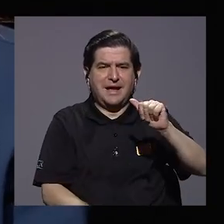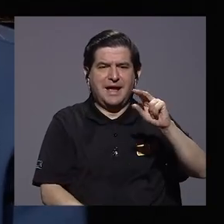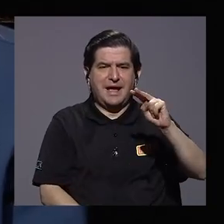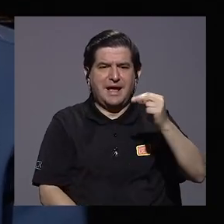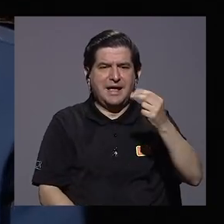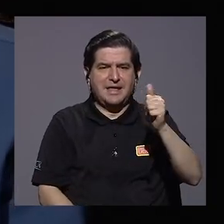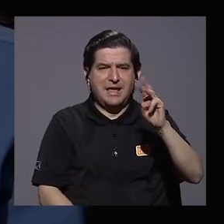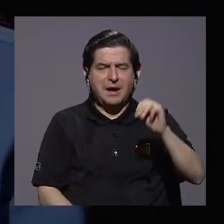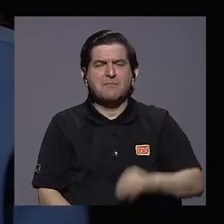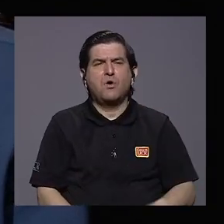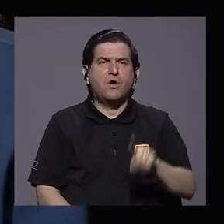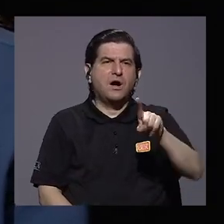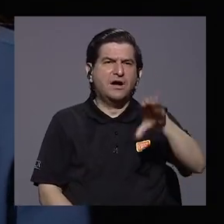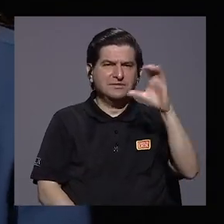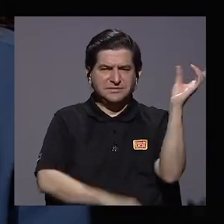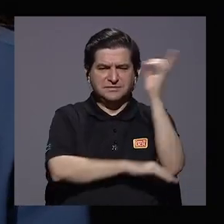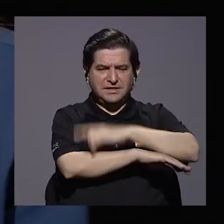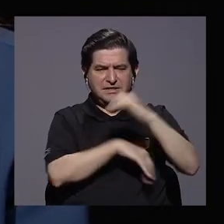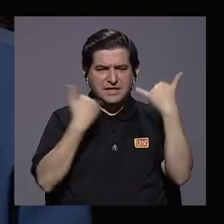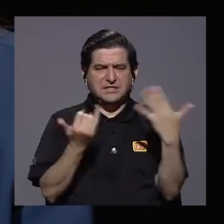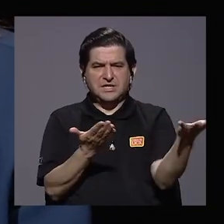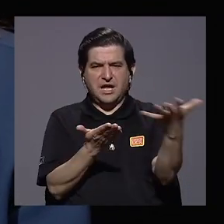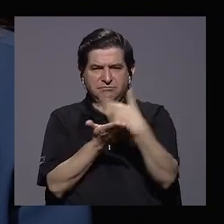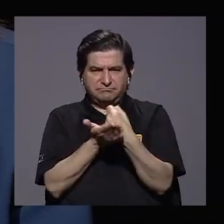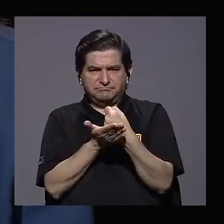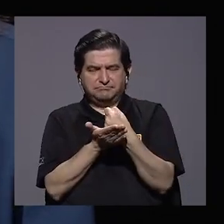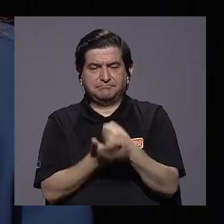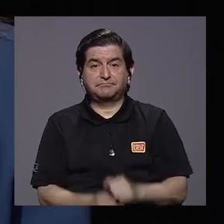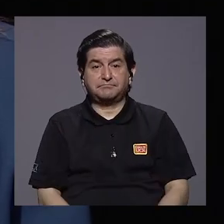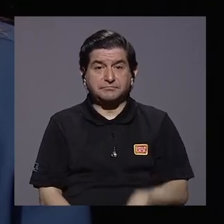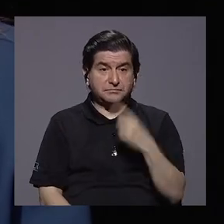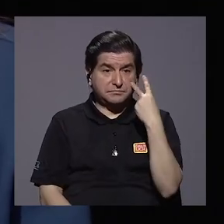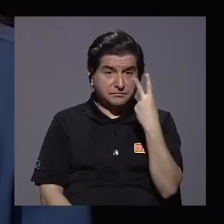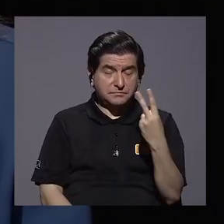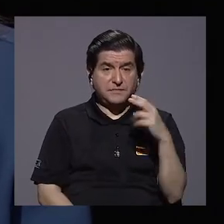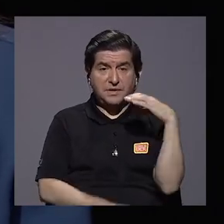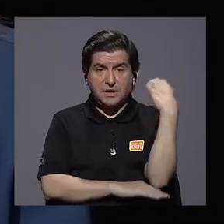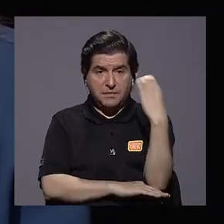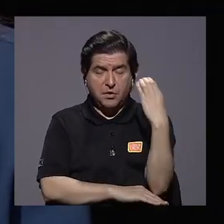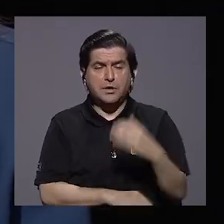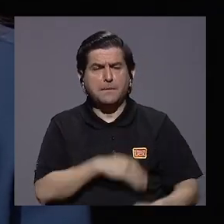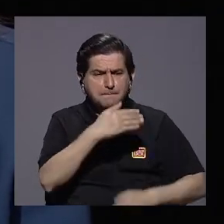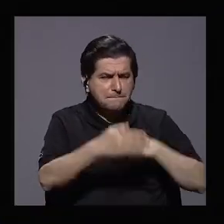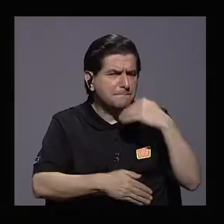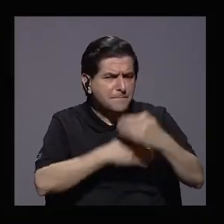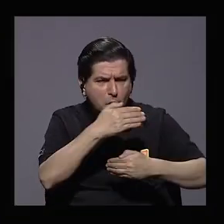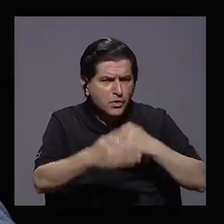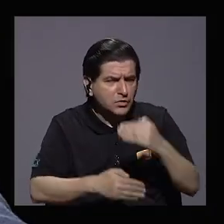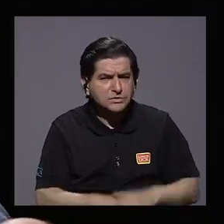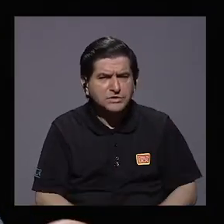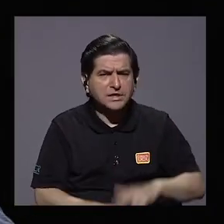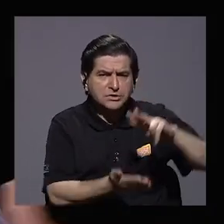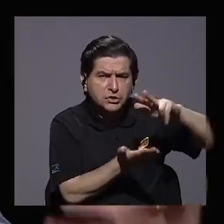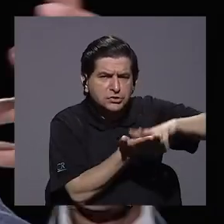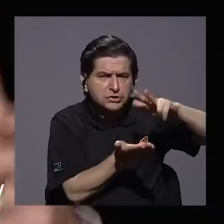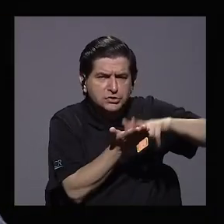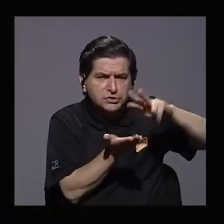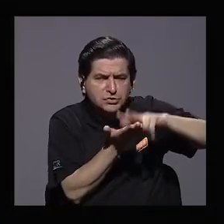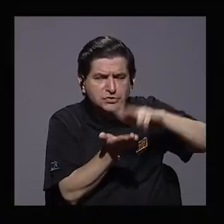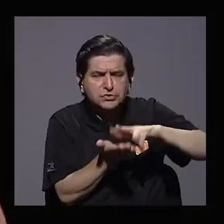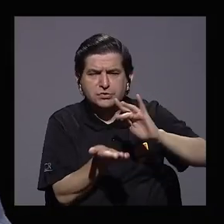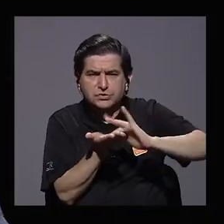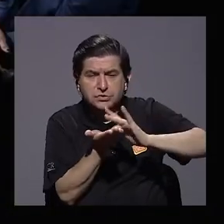cosechar a los 100 días, así hablamos aproximadamente unos 100 días. Si usted ve Colombia, ¿cómo Pero los procedimientos para los avales farmacéuticos